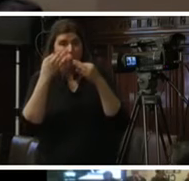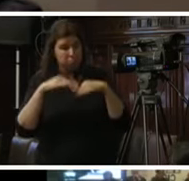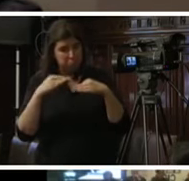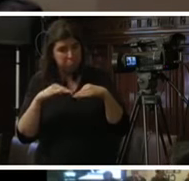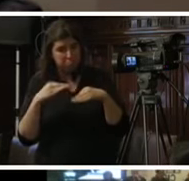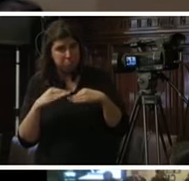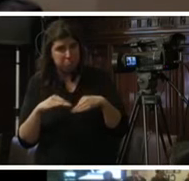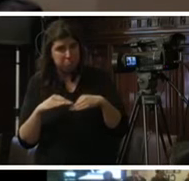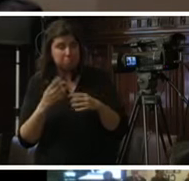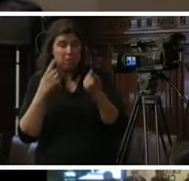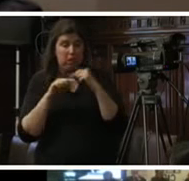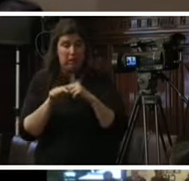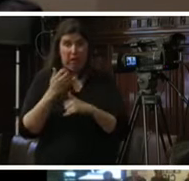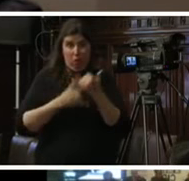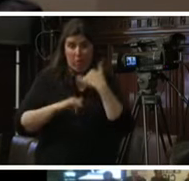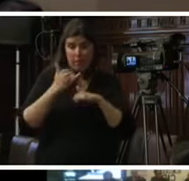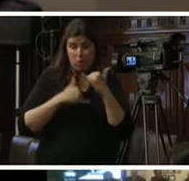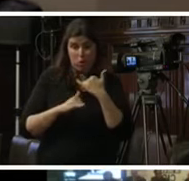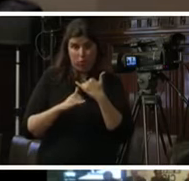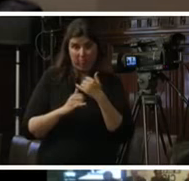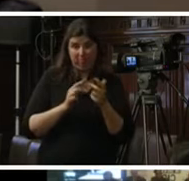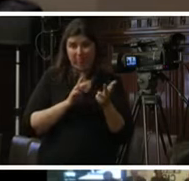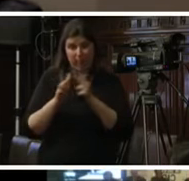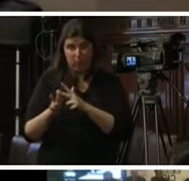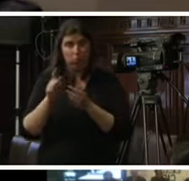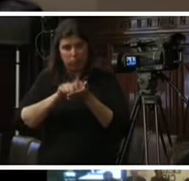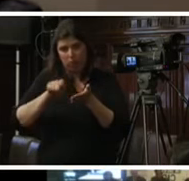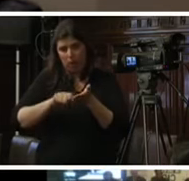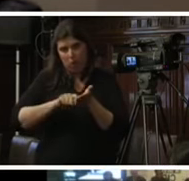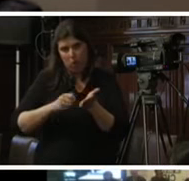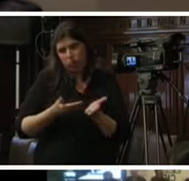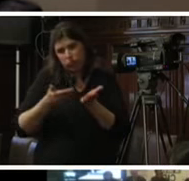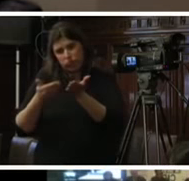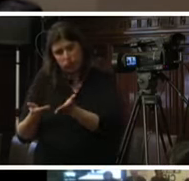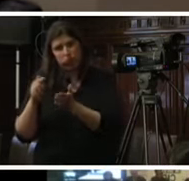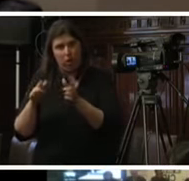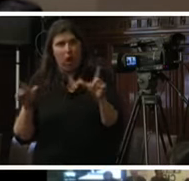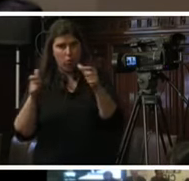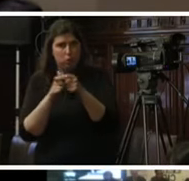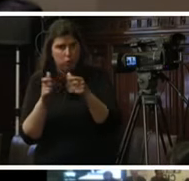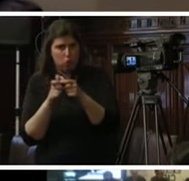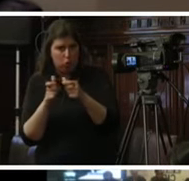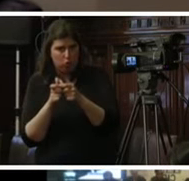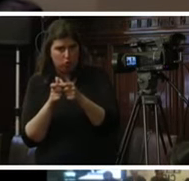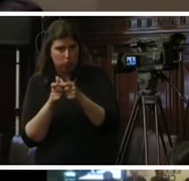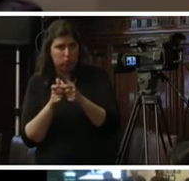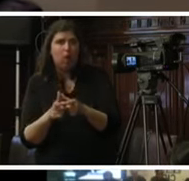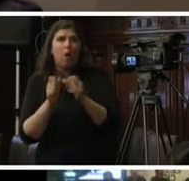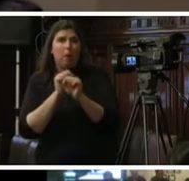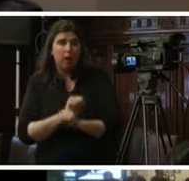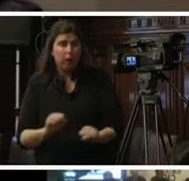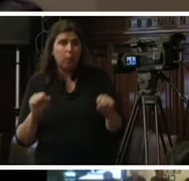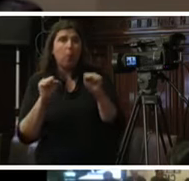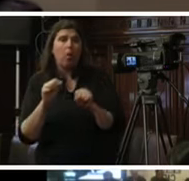esta información la vamos a alcanzar por escrito a la ilustre comisión para que cuente con información